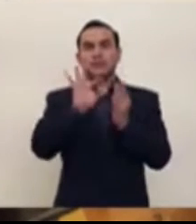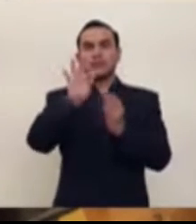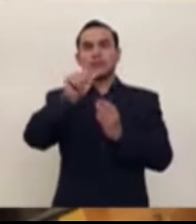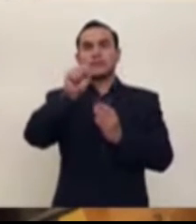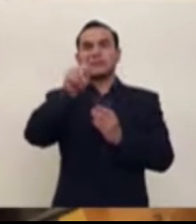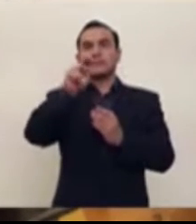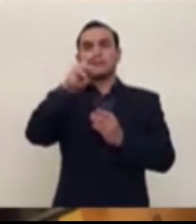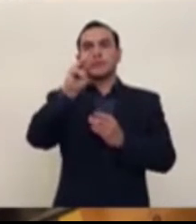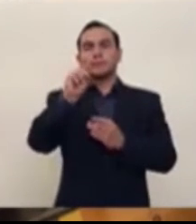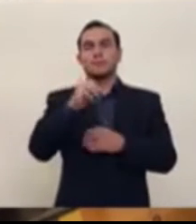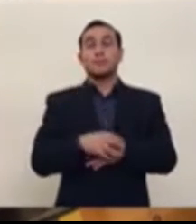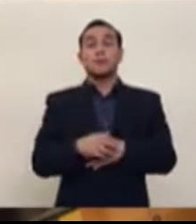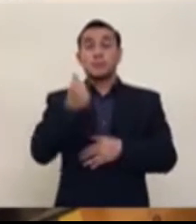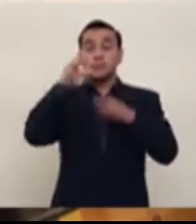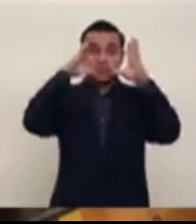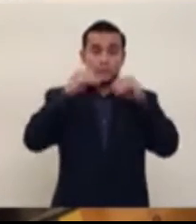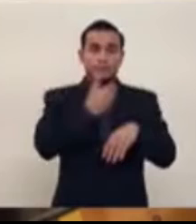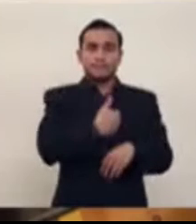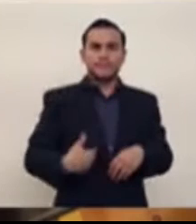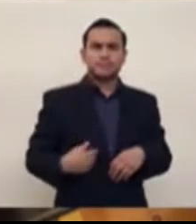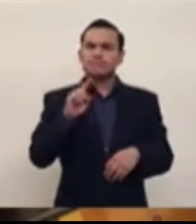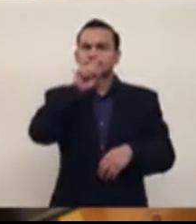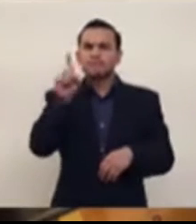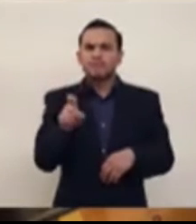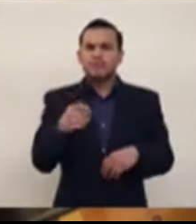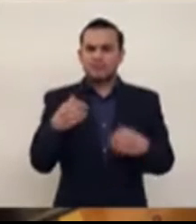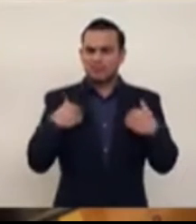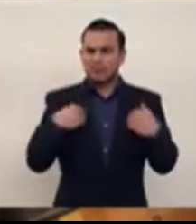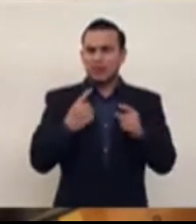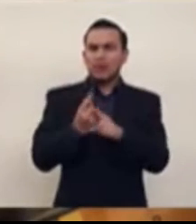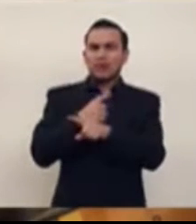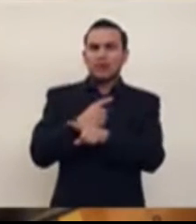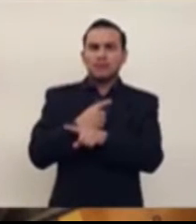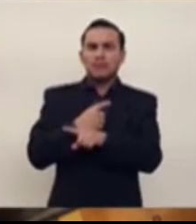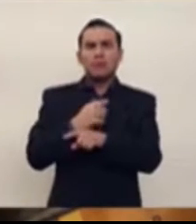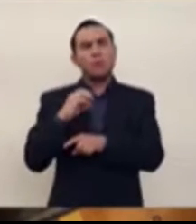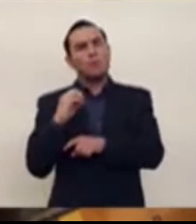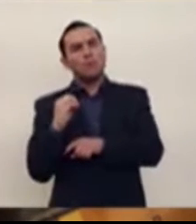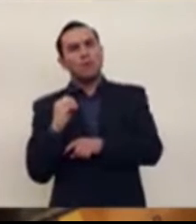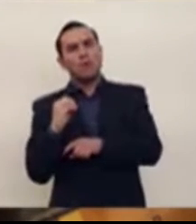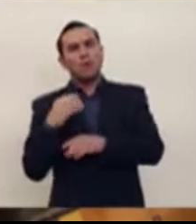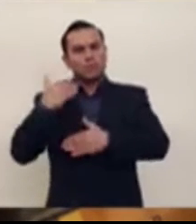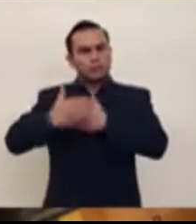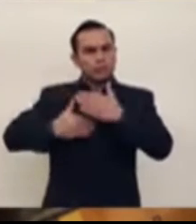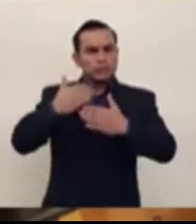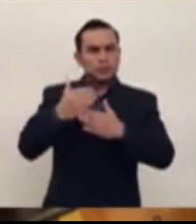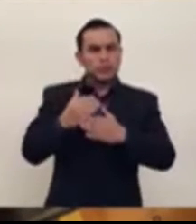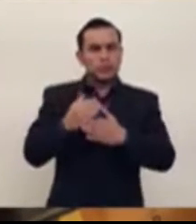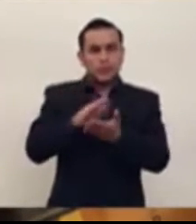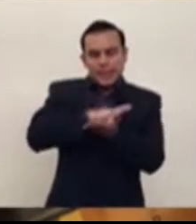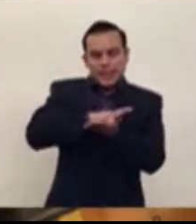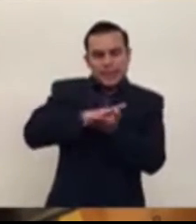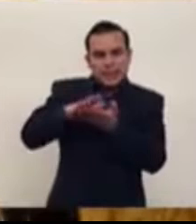Buenas noches, presidente. Quisiera consultarle si existe algún cambio o modificación en el proceso de potabilización